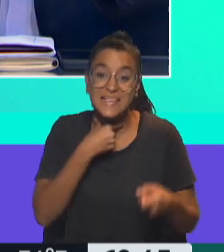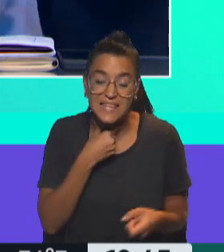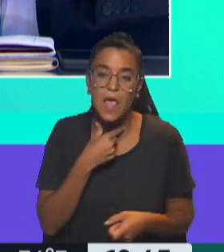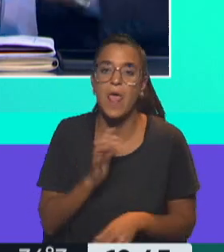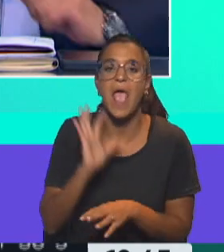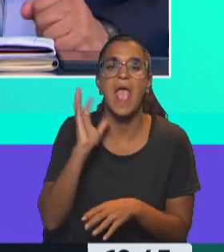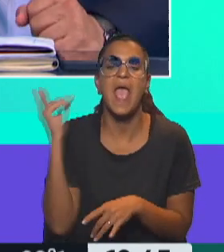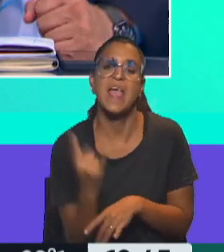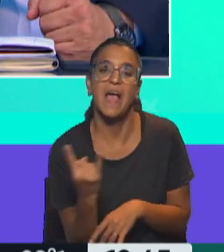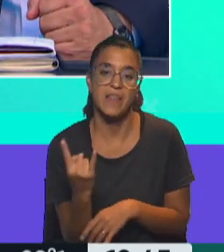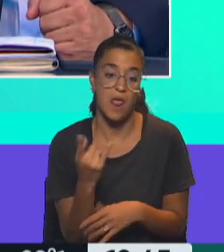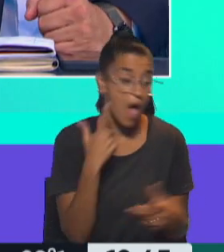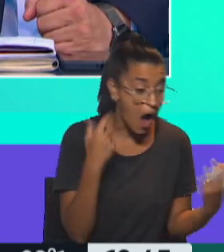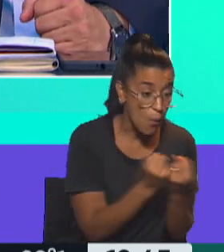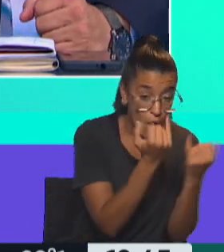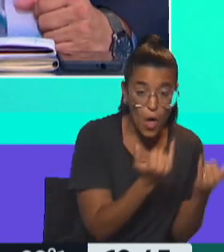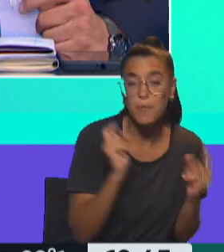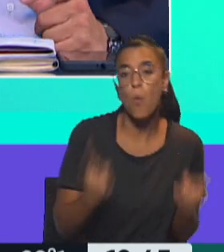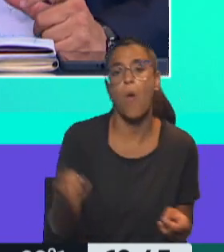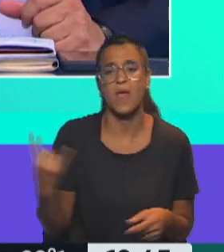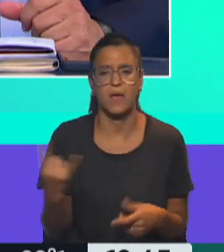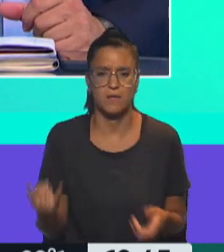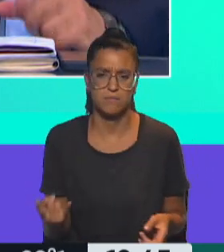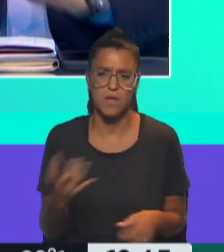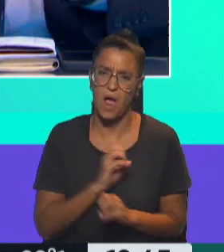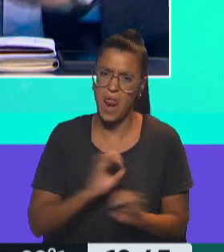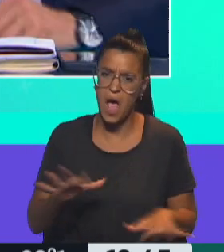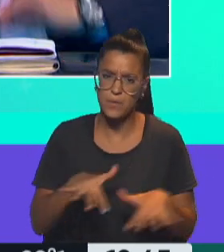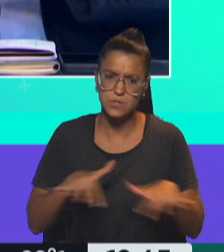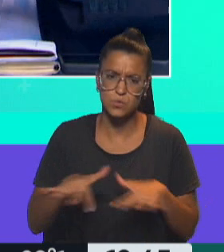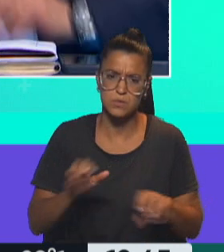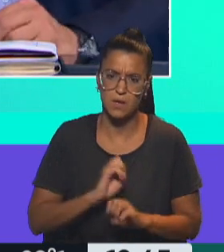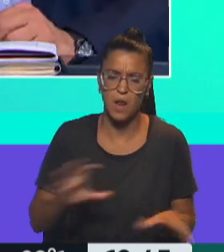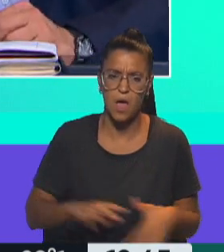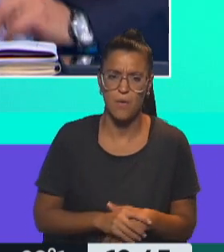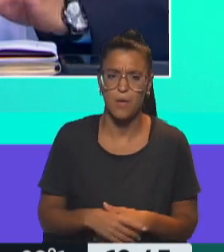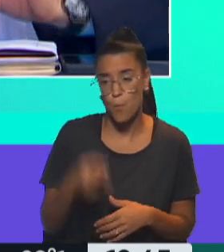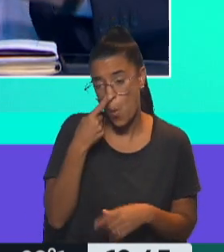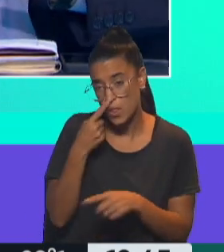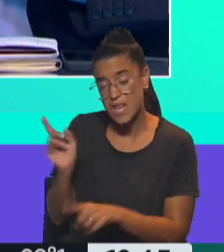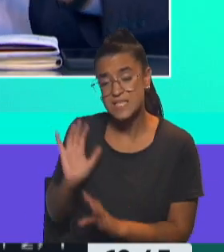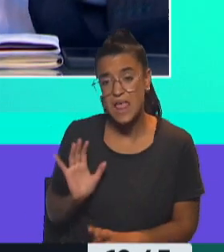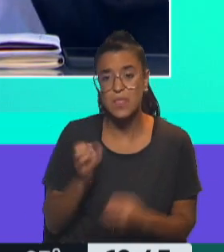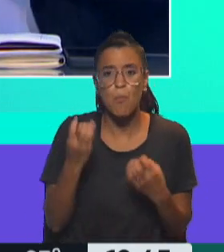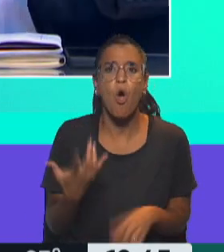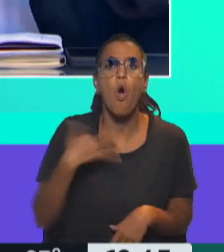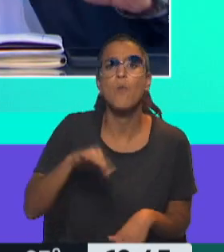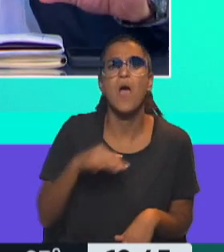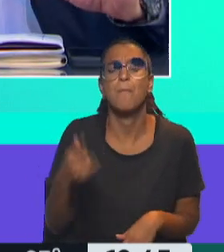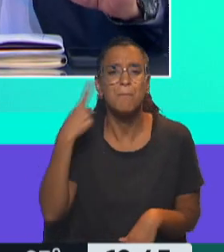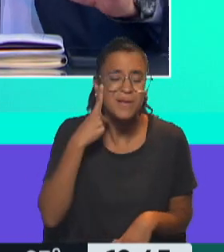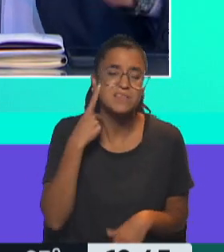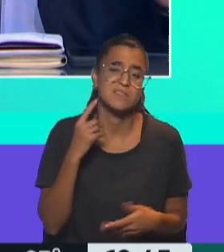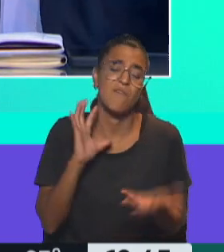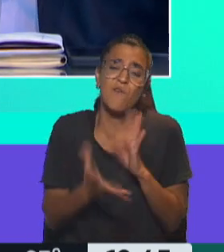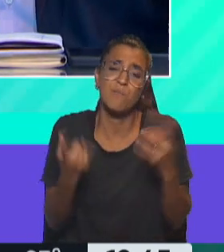engañarte aún en el acuerdo que están haciendo. Es muy grave la situación porque te obliga a pensar las cosas